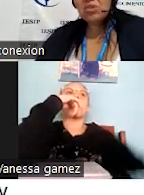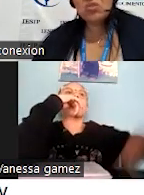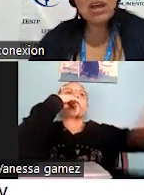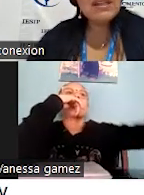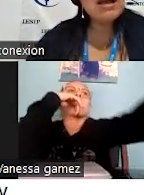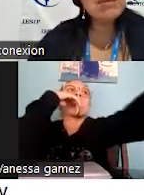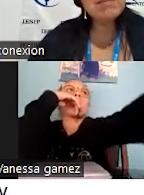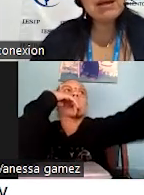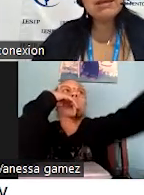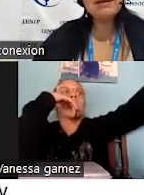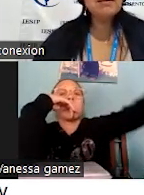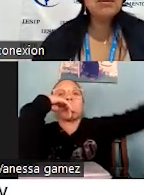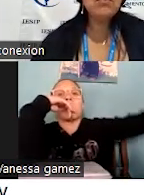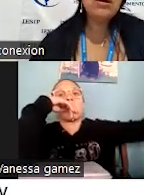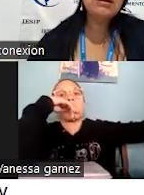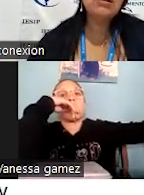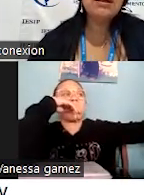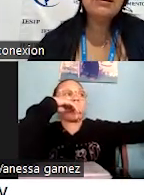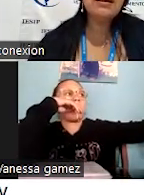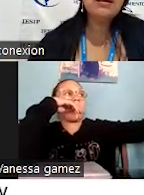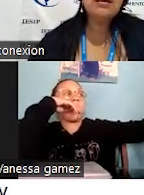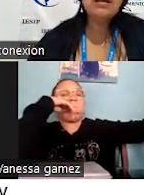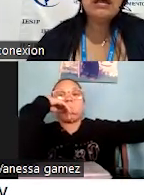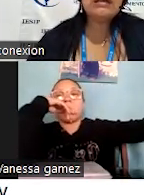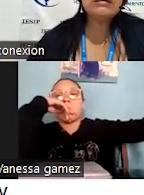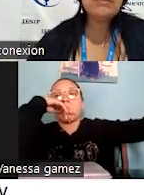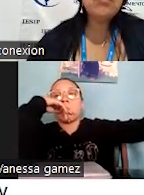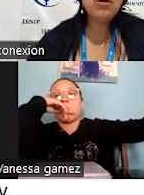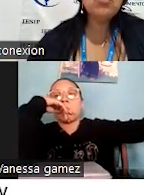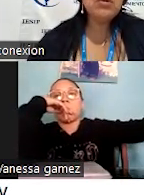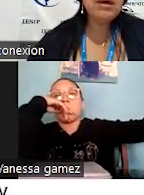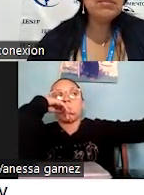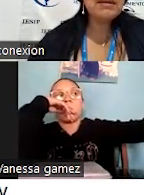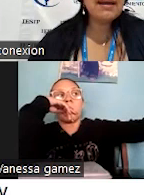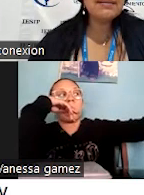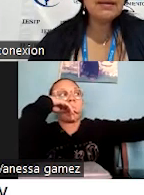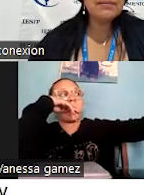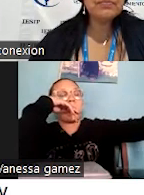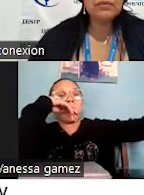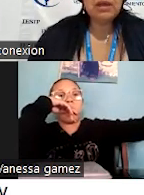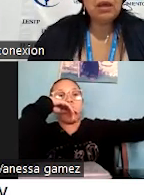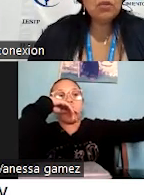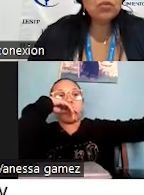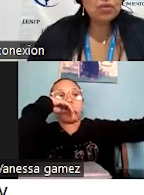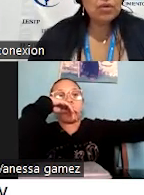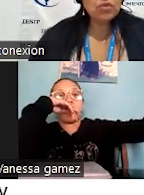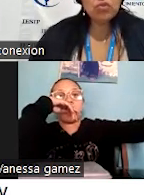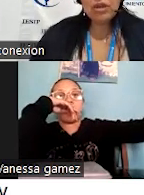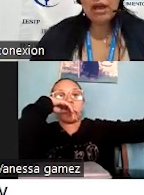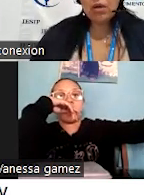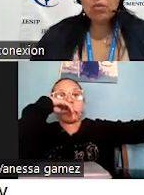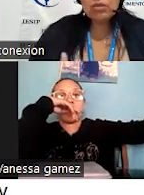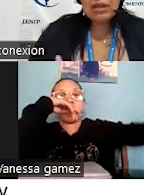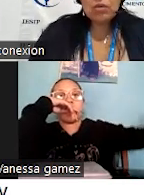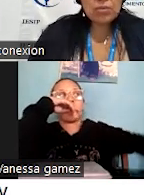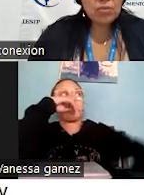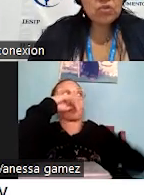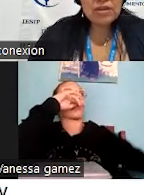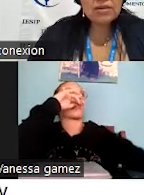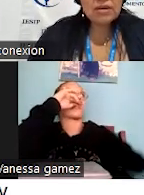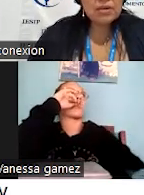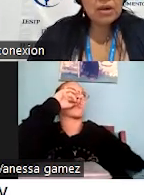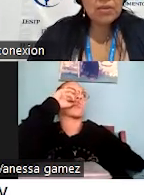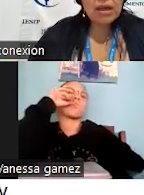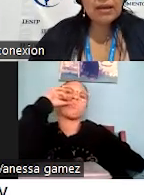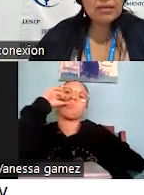a un sitio, entonces dígame mami, ¿en qué te puedo ayudar, mi reina? ¿Qué es eso? Tú llegas a un hotel, a una